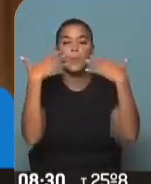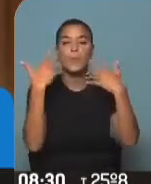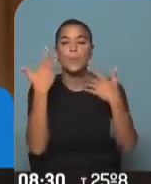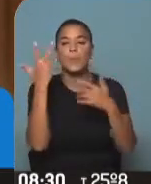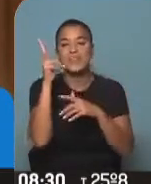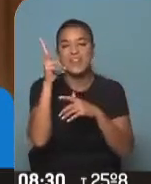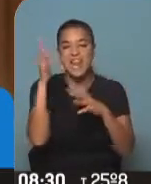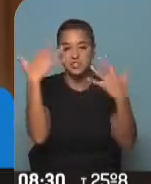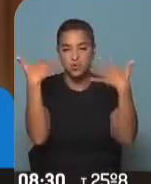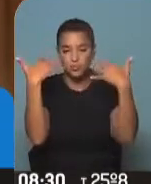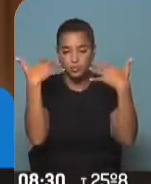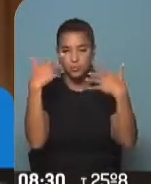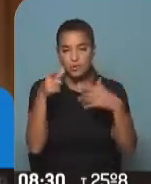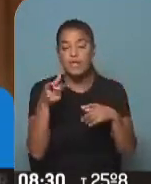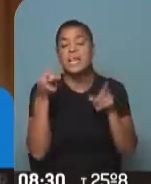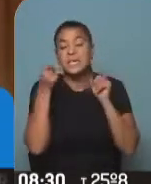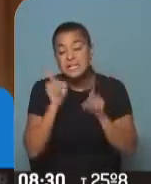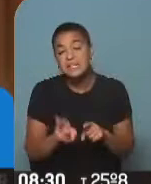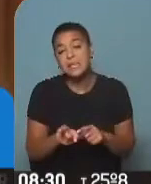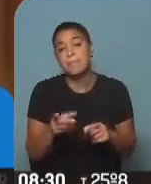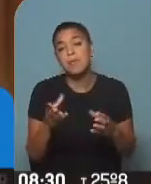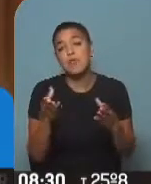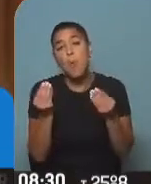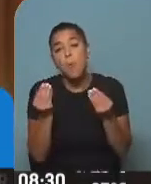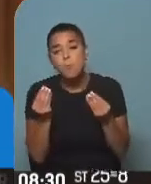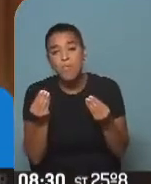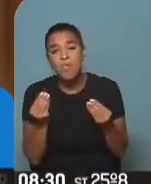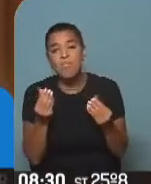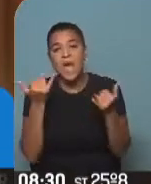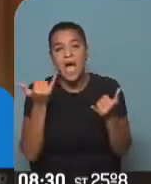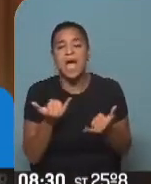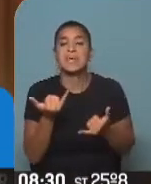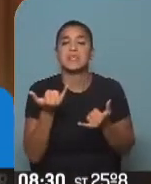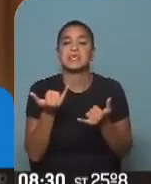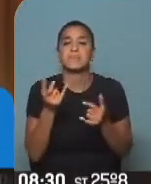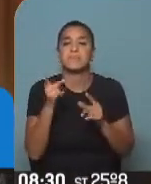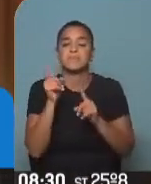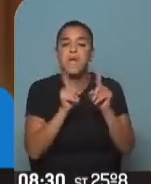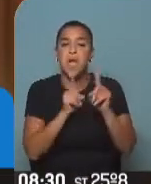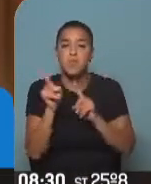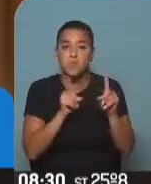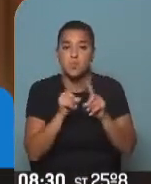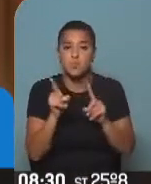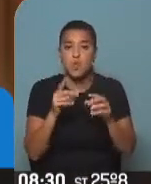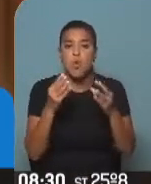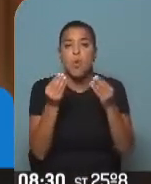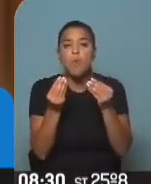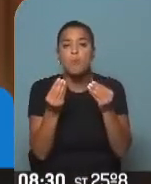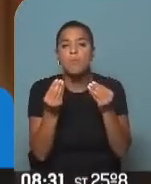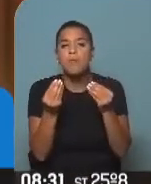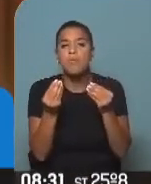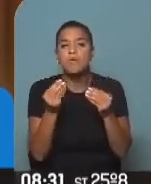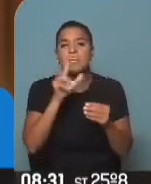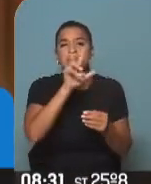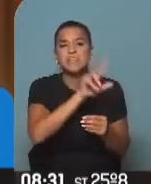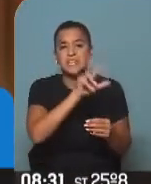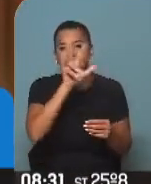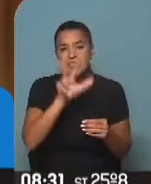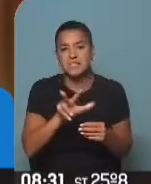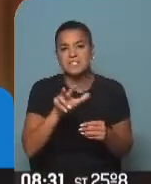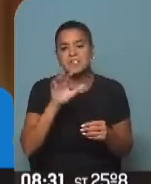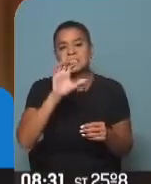Y otro dato importante es la humedad. Hay sistemas que tienen, la humedad tiene que estar entre 33 y